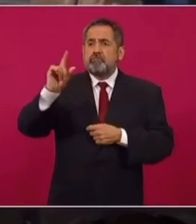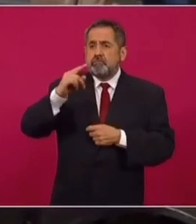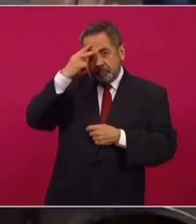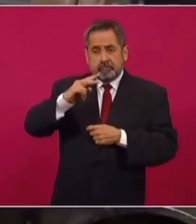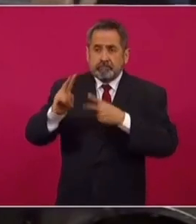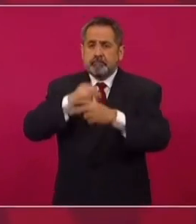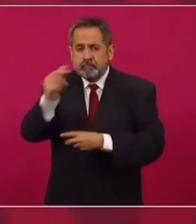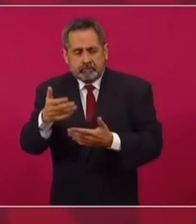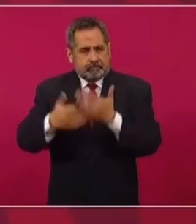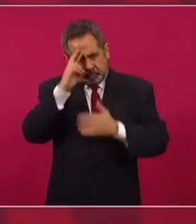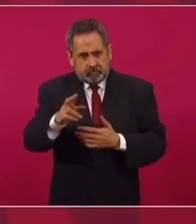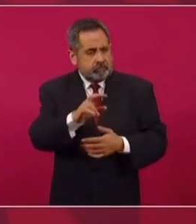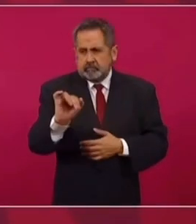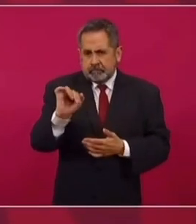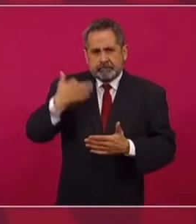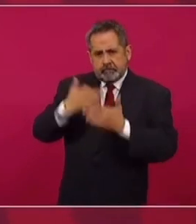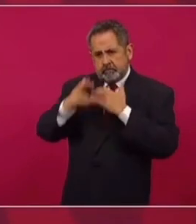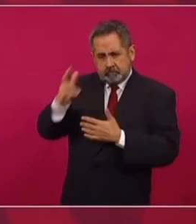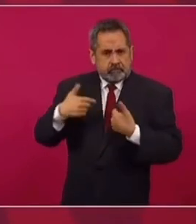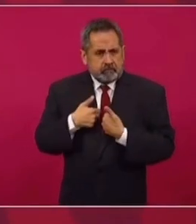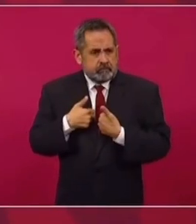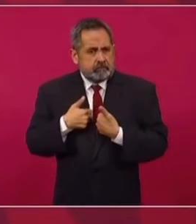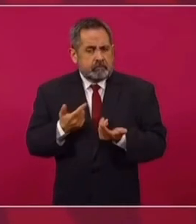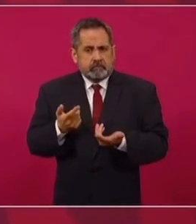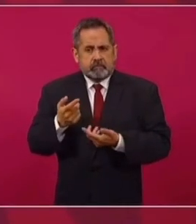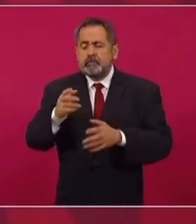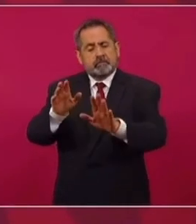mexicano a la toma de protesta? Sí, porque nosotros no podemos